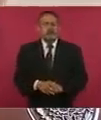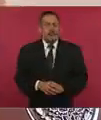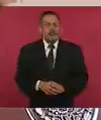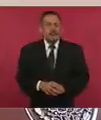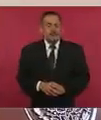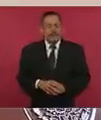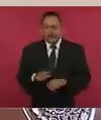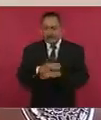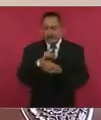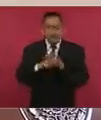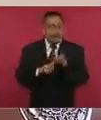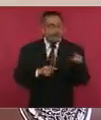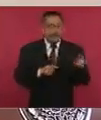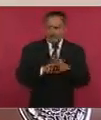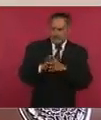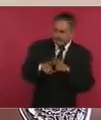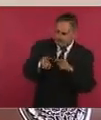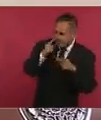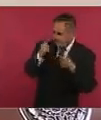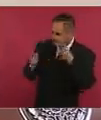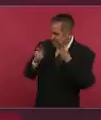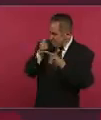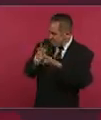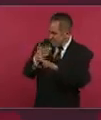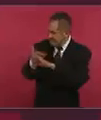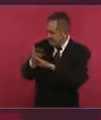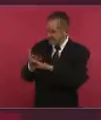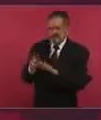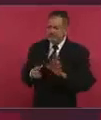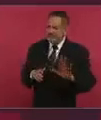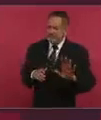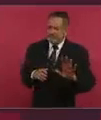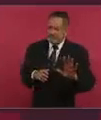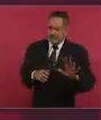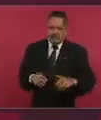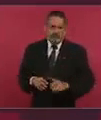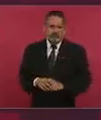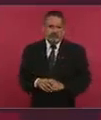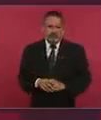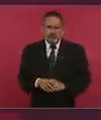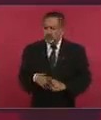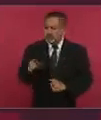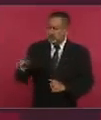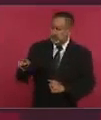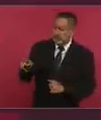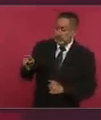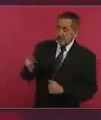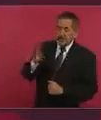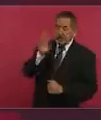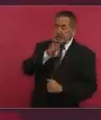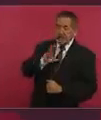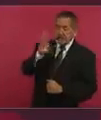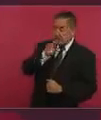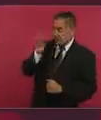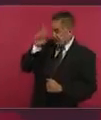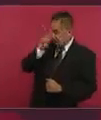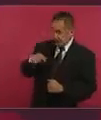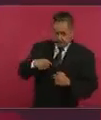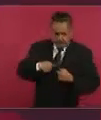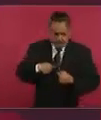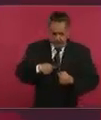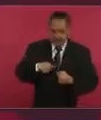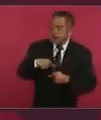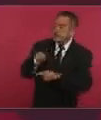nada más ven la paja en el ojo